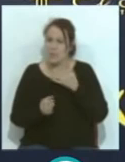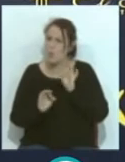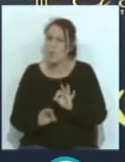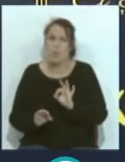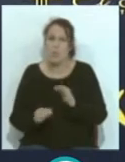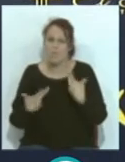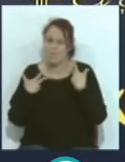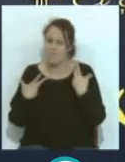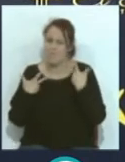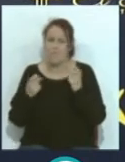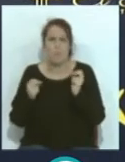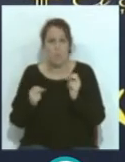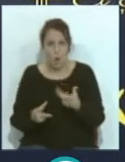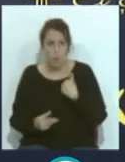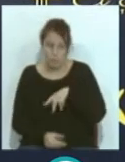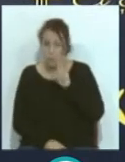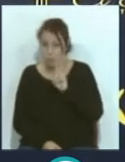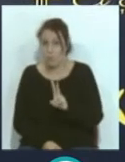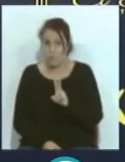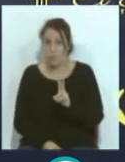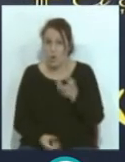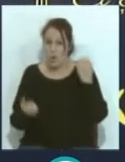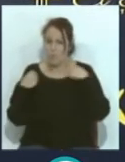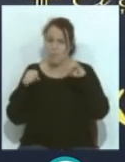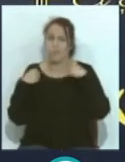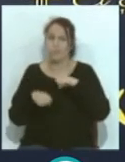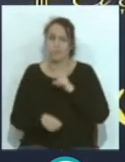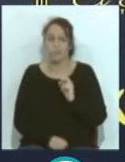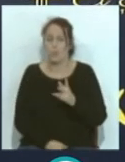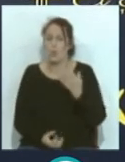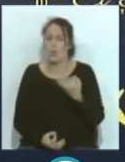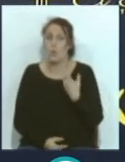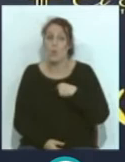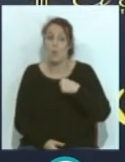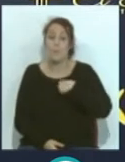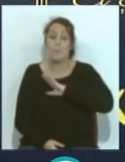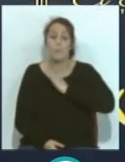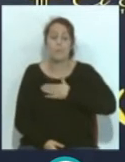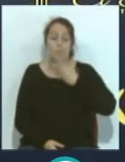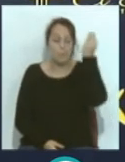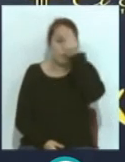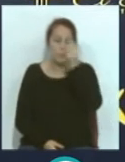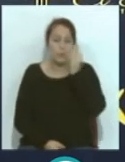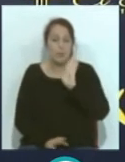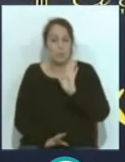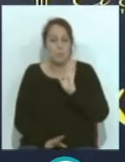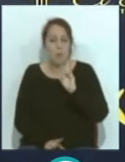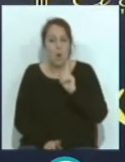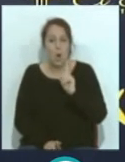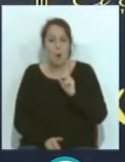peor de lo que yo le veo entrenando. Ya decidiré yo mañana, pero en principio